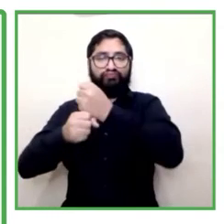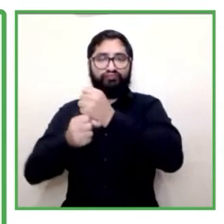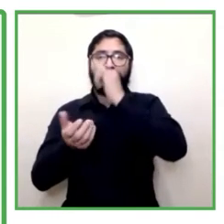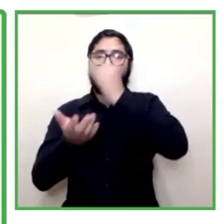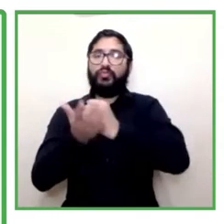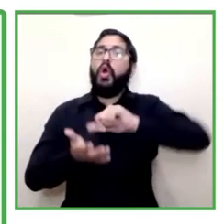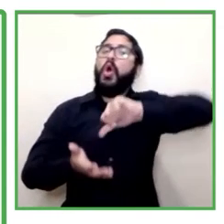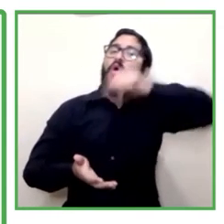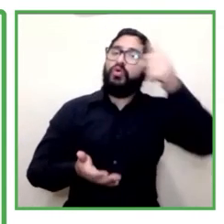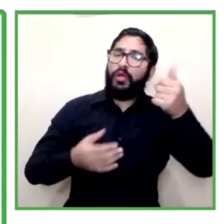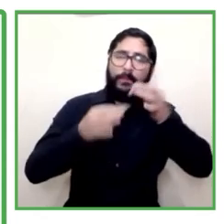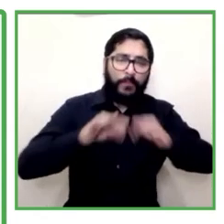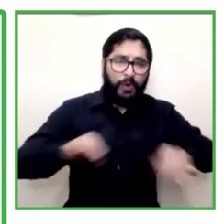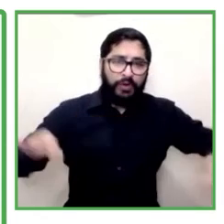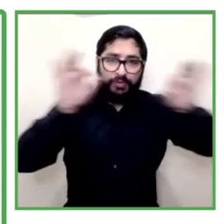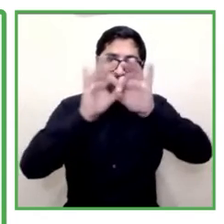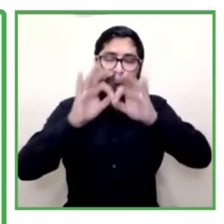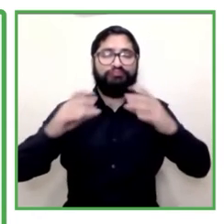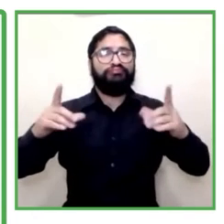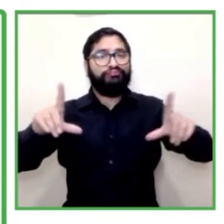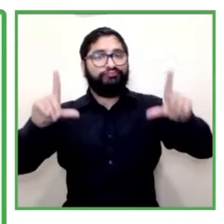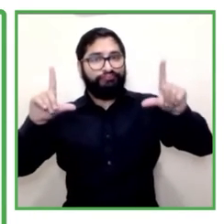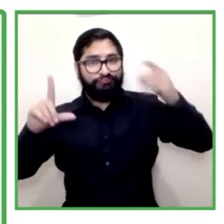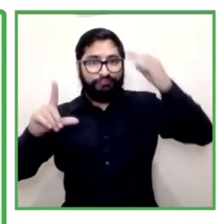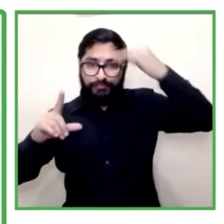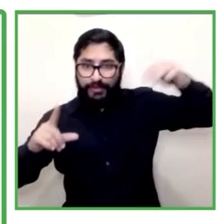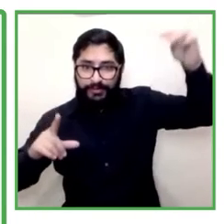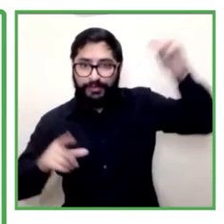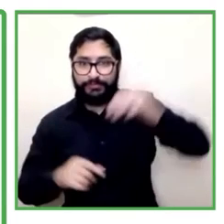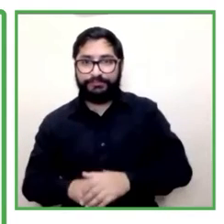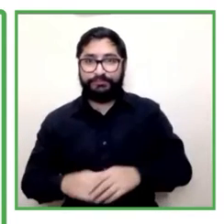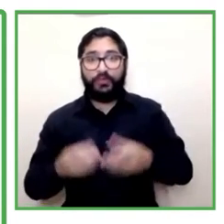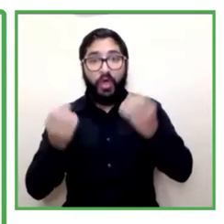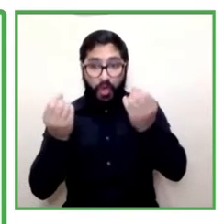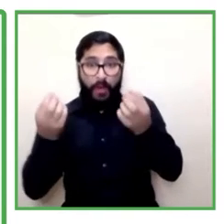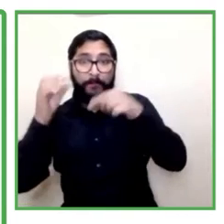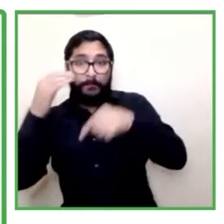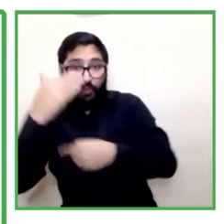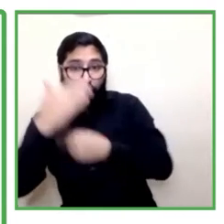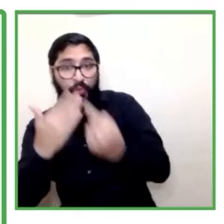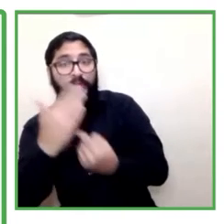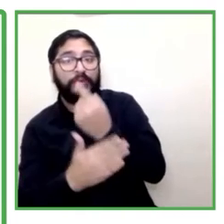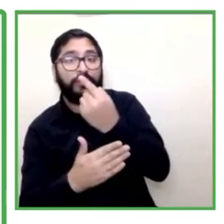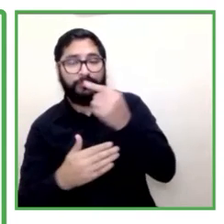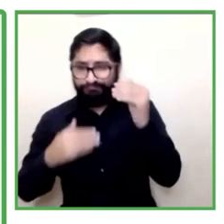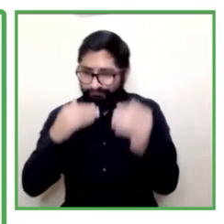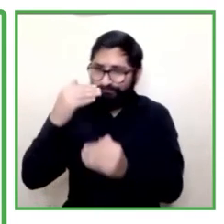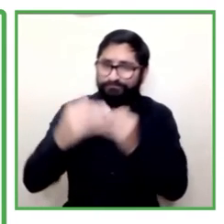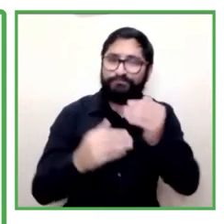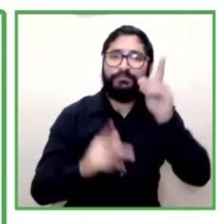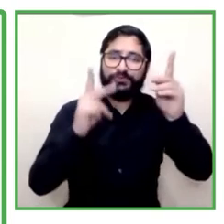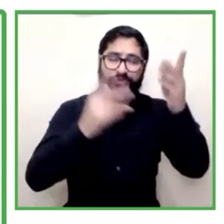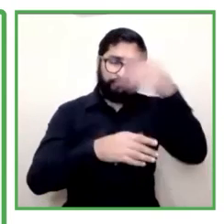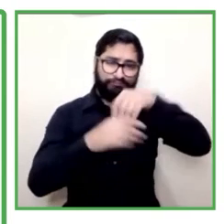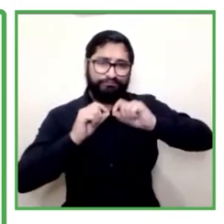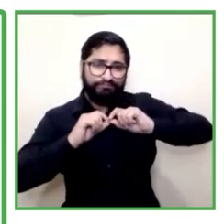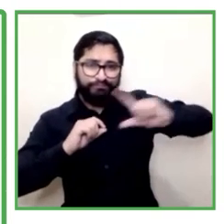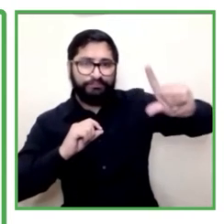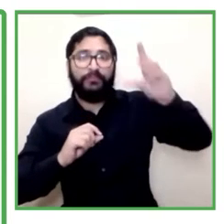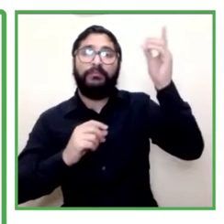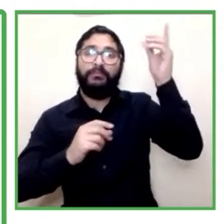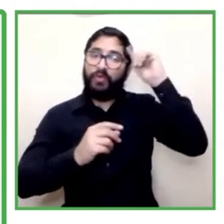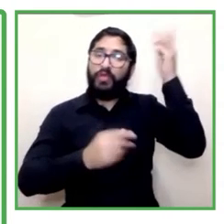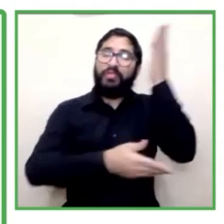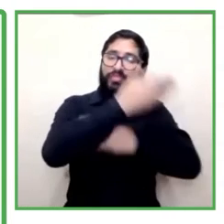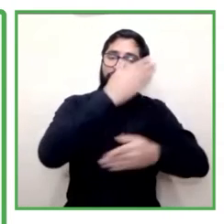oportunidad de generar convocatorias exclusivas para emprendedores con discapacidad a través de la entrega de un capital semilla de